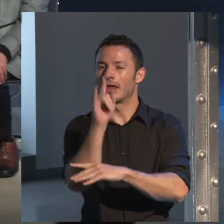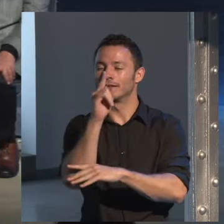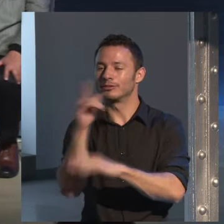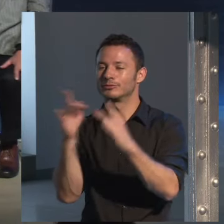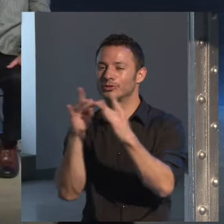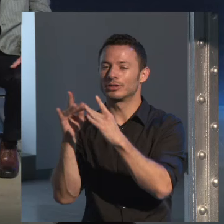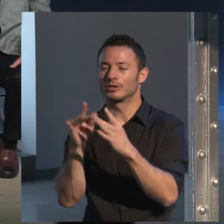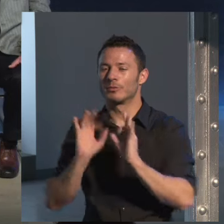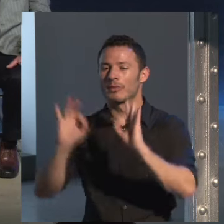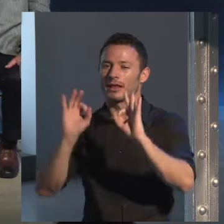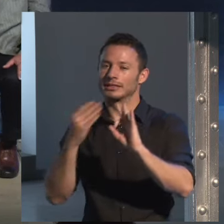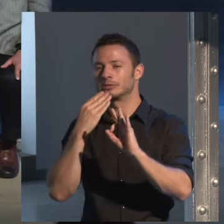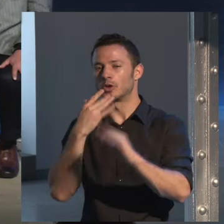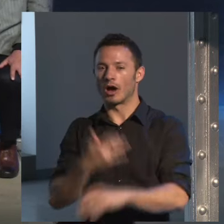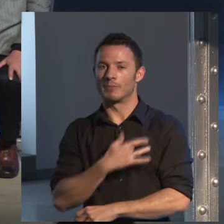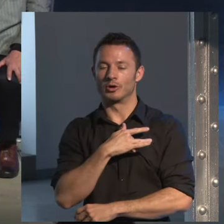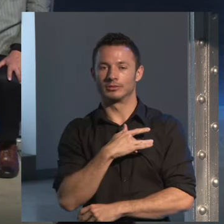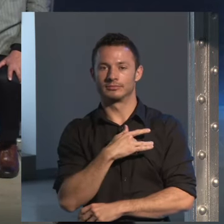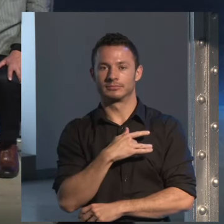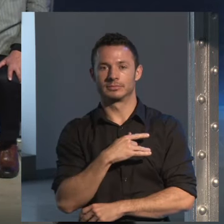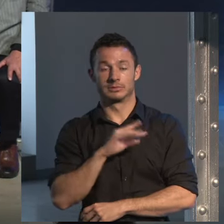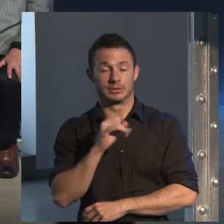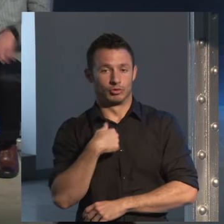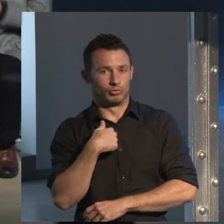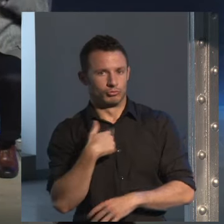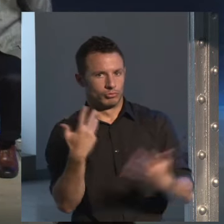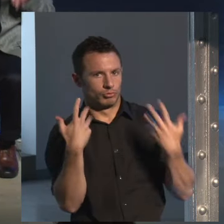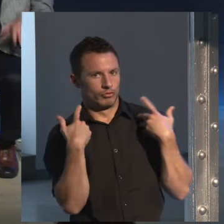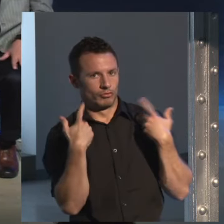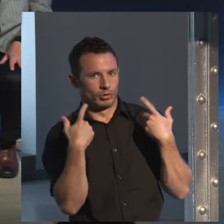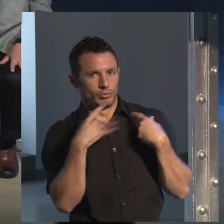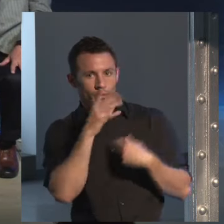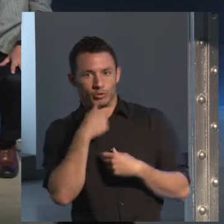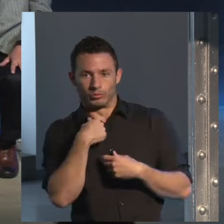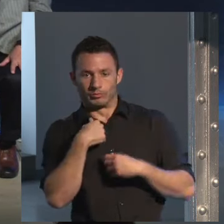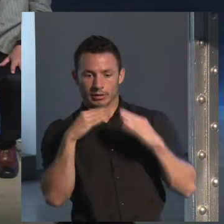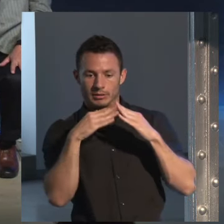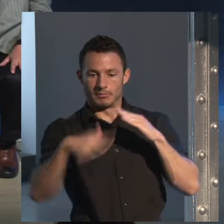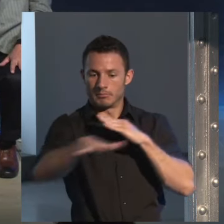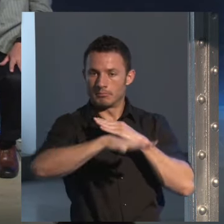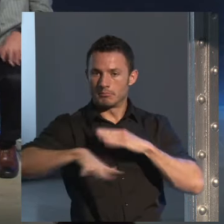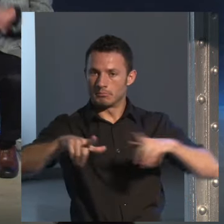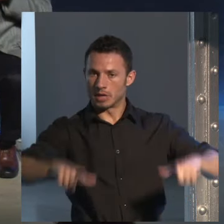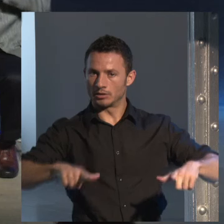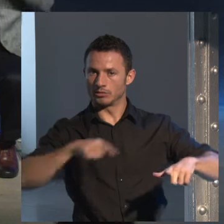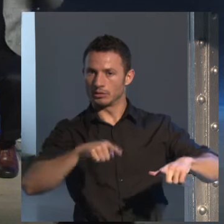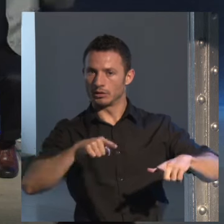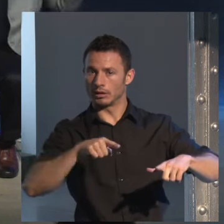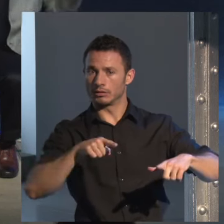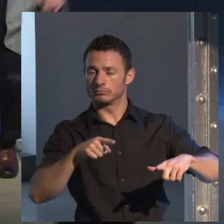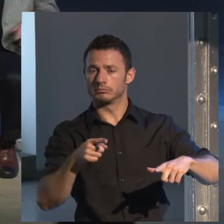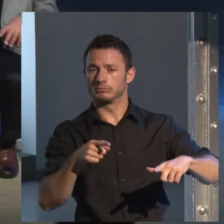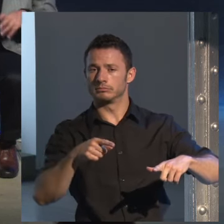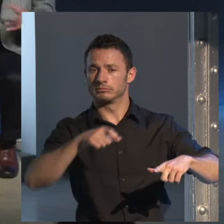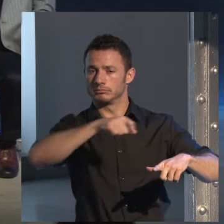casi una relación amorosa. Estoy sufriendo últimamente porque yo tengo un patio grande en el que tengo sembrados